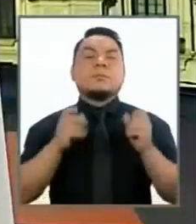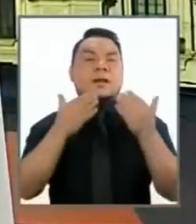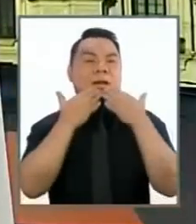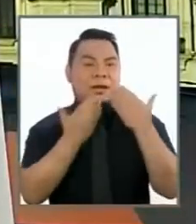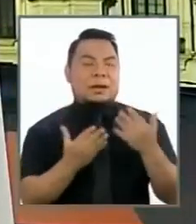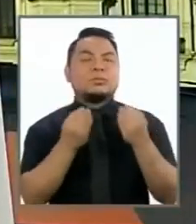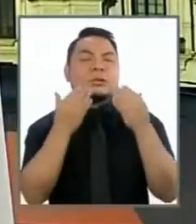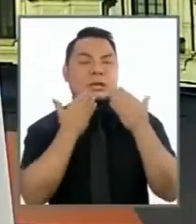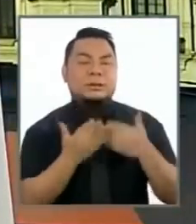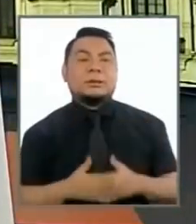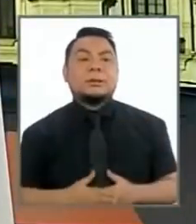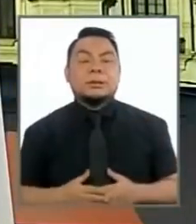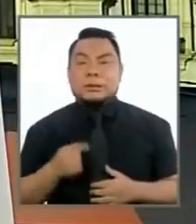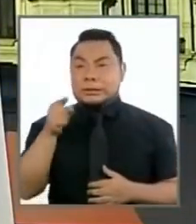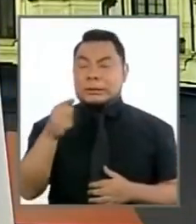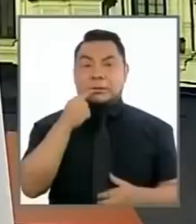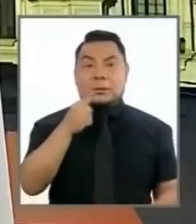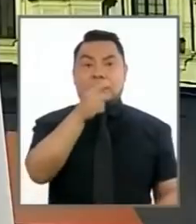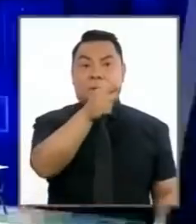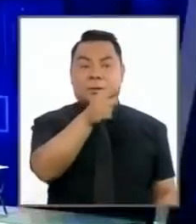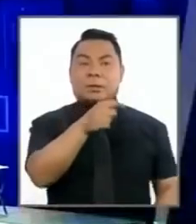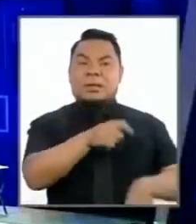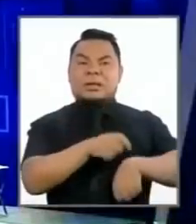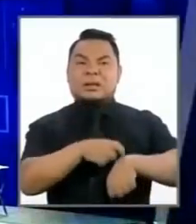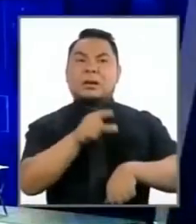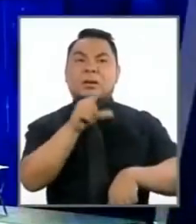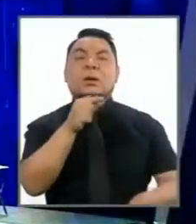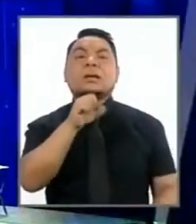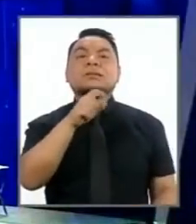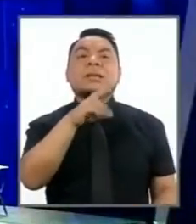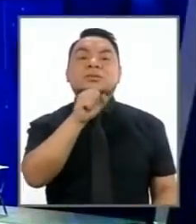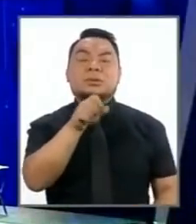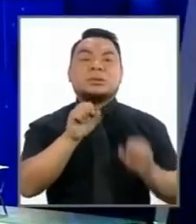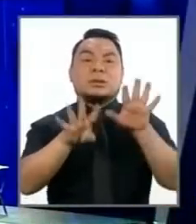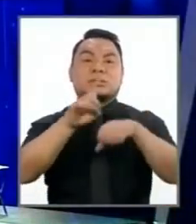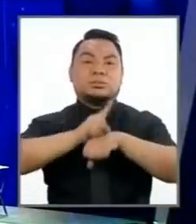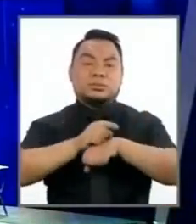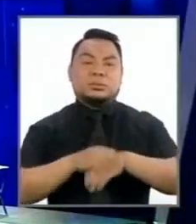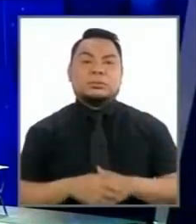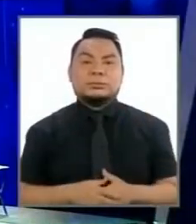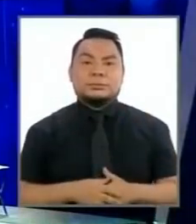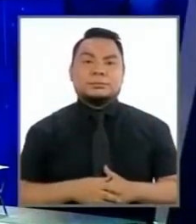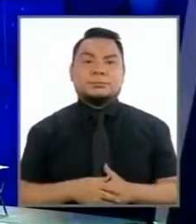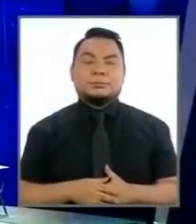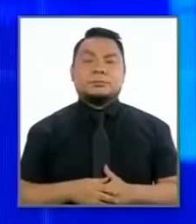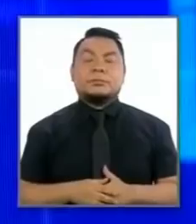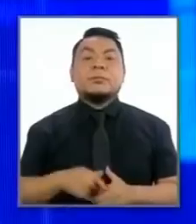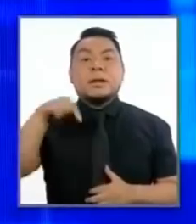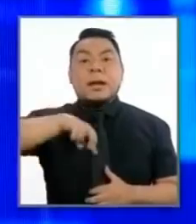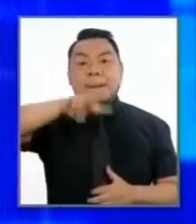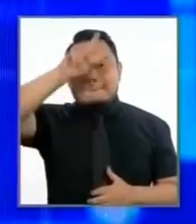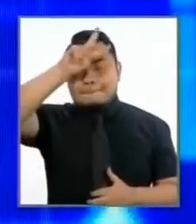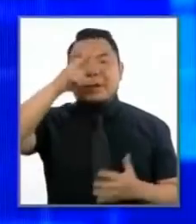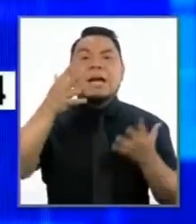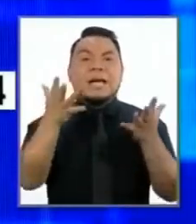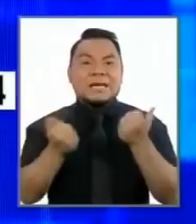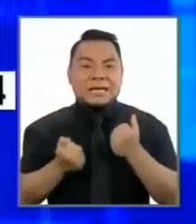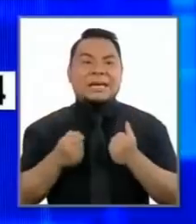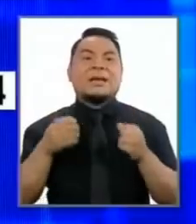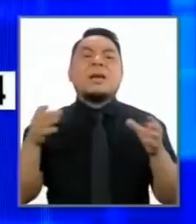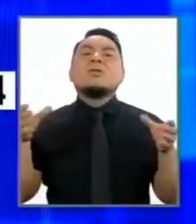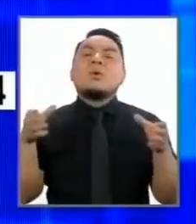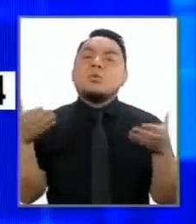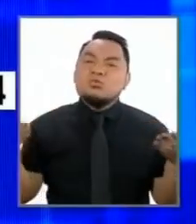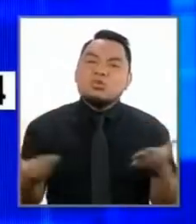señor Galvez muchas gracias para ser exactos señor Santos tiene 14 segundos el Perú quiere sangre